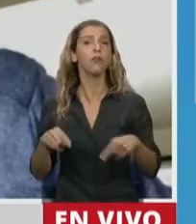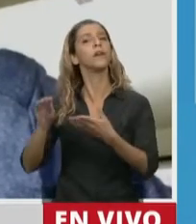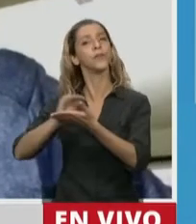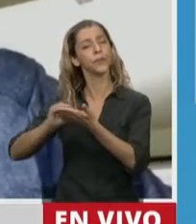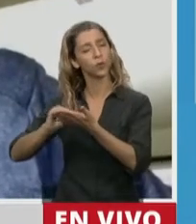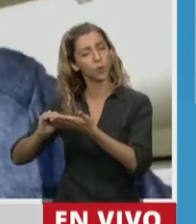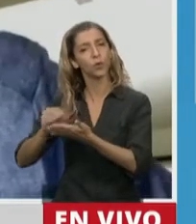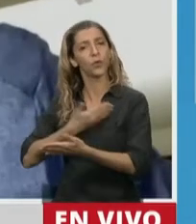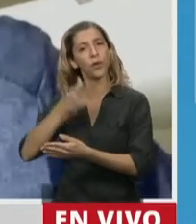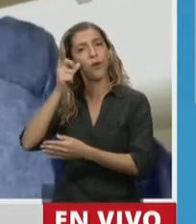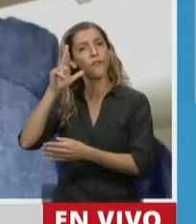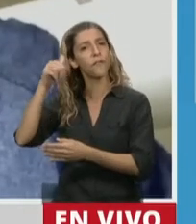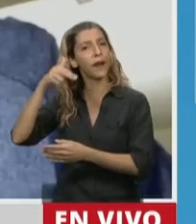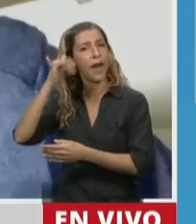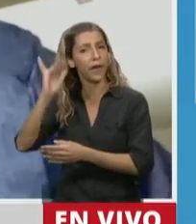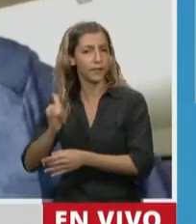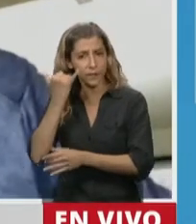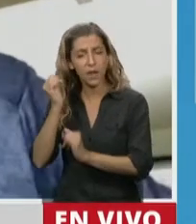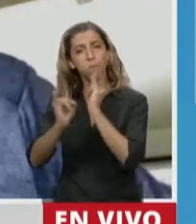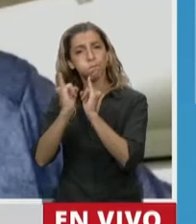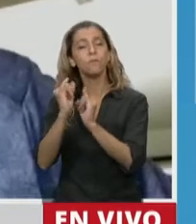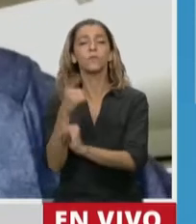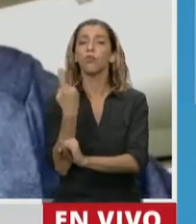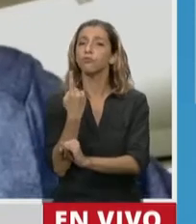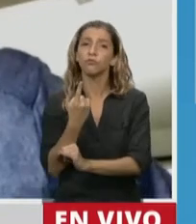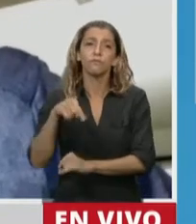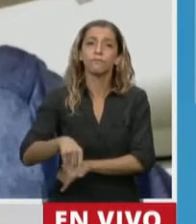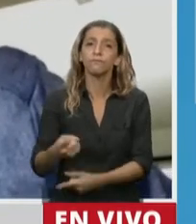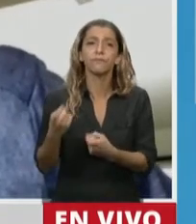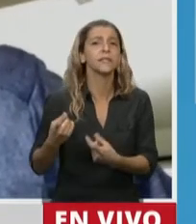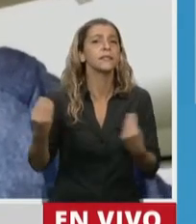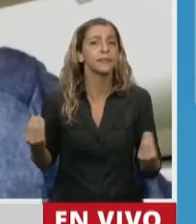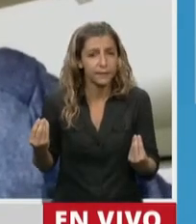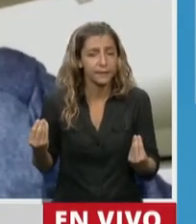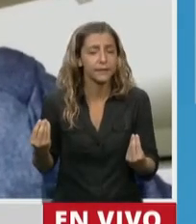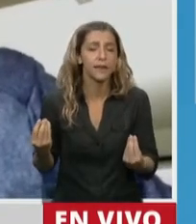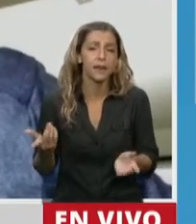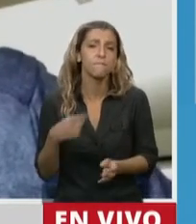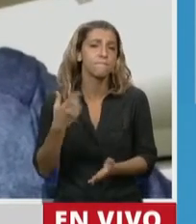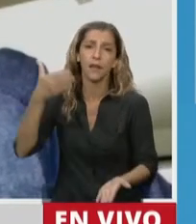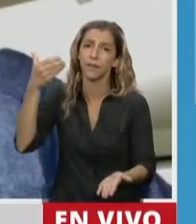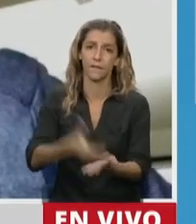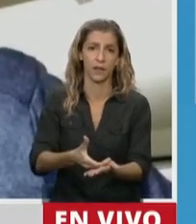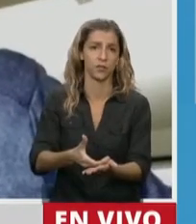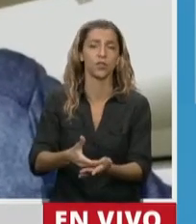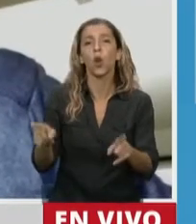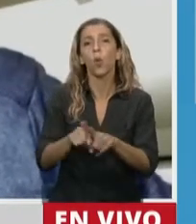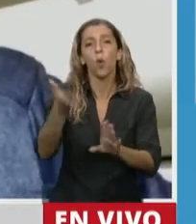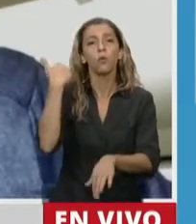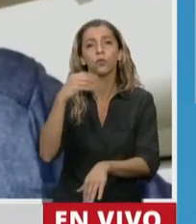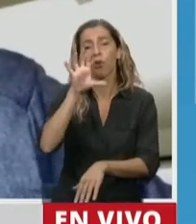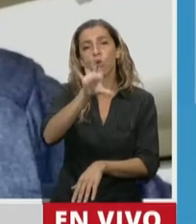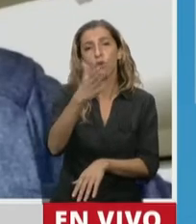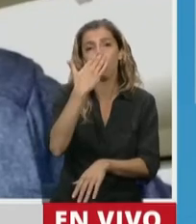colegas, inversiones, como la que hemos hecho en Córdoba plantando junto a los gasoductos troncales casi